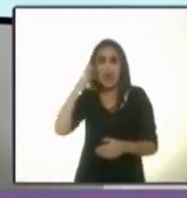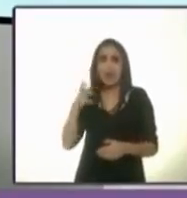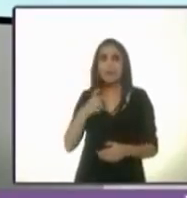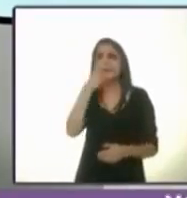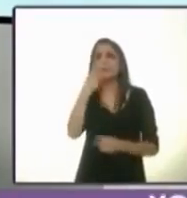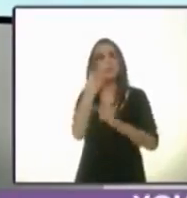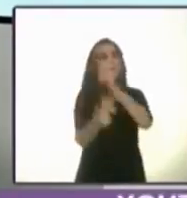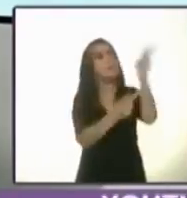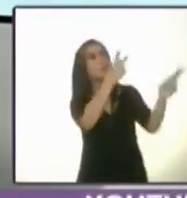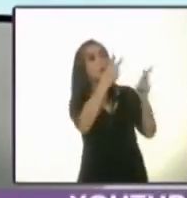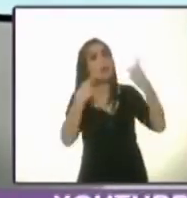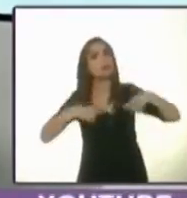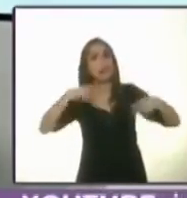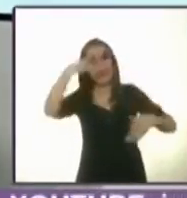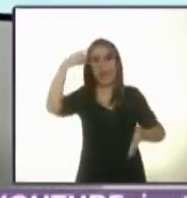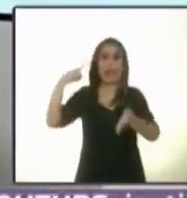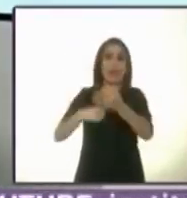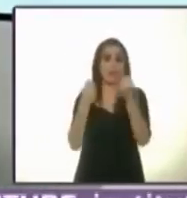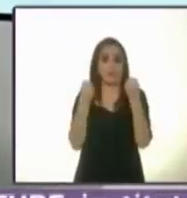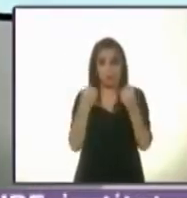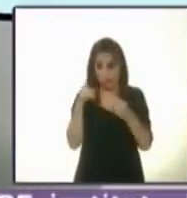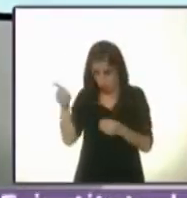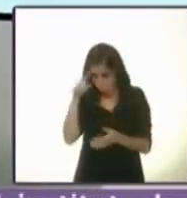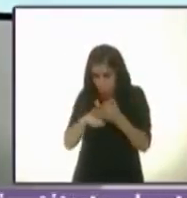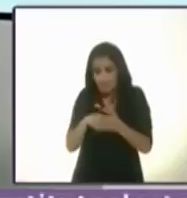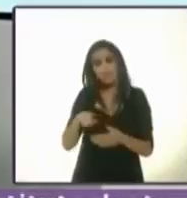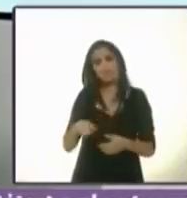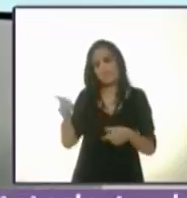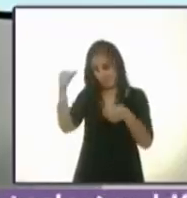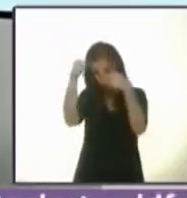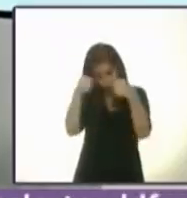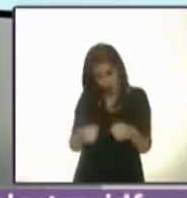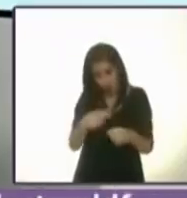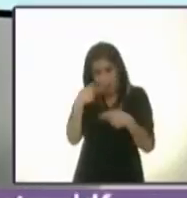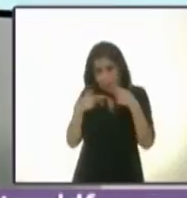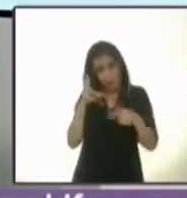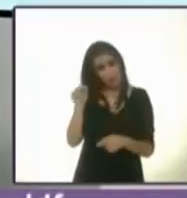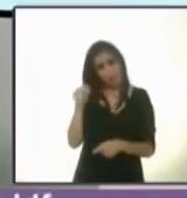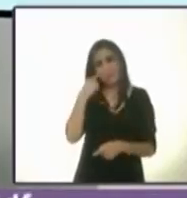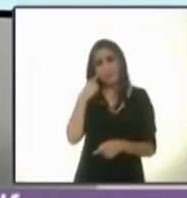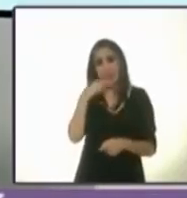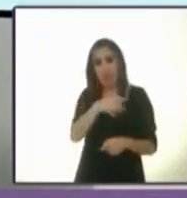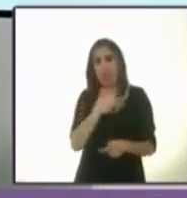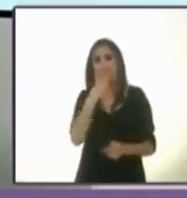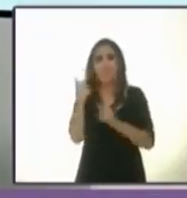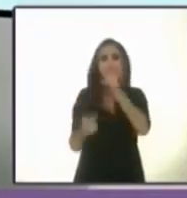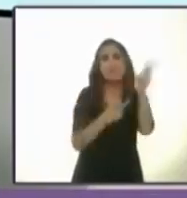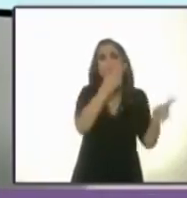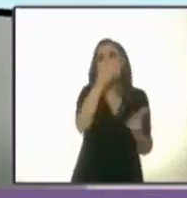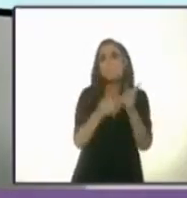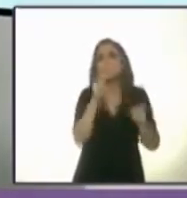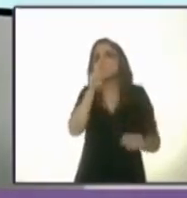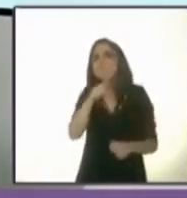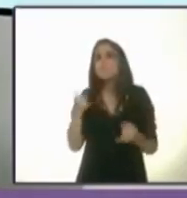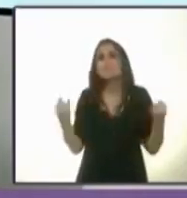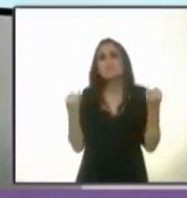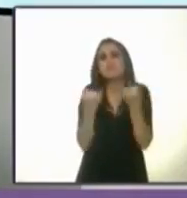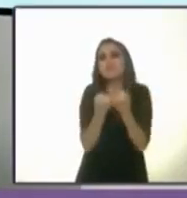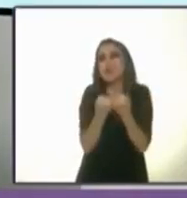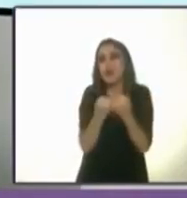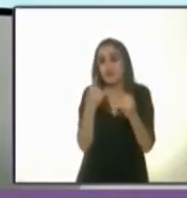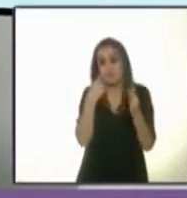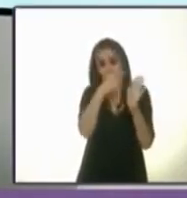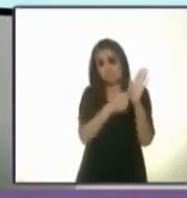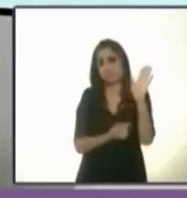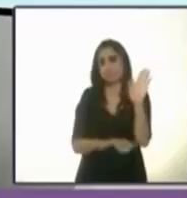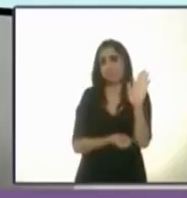encuestas, que si tanto creen las encuestas, pues no estés tan segura de lo que vienes diciendo. Aquí está también una encuesta que vale lo mismo que las que tú crees. No